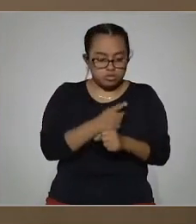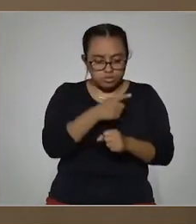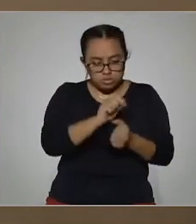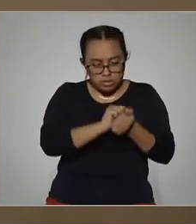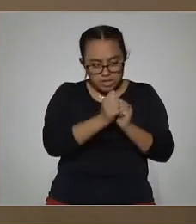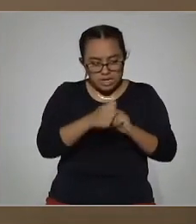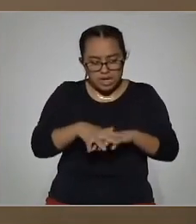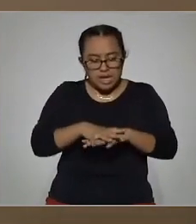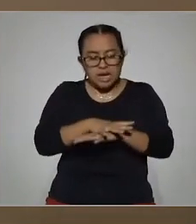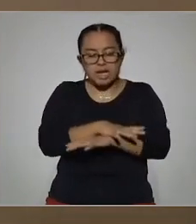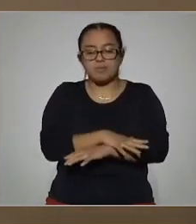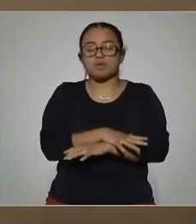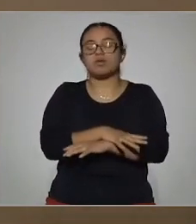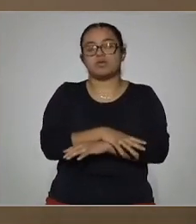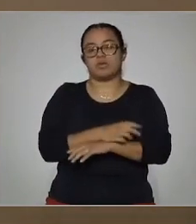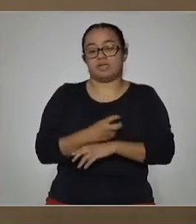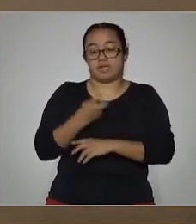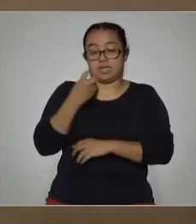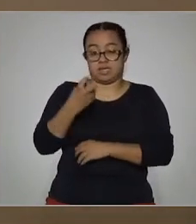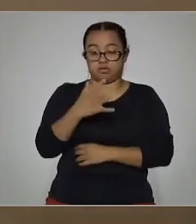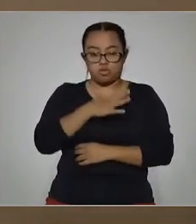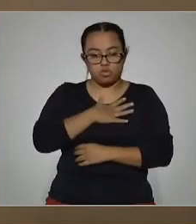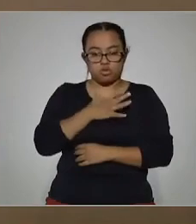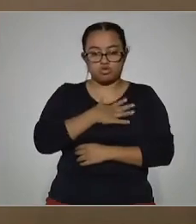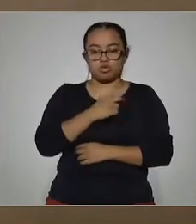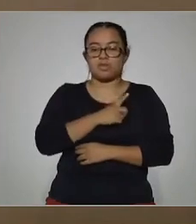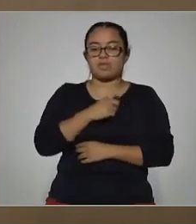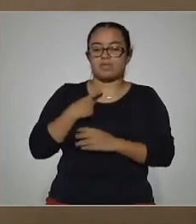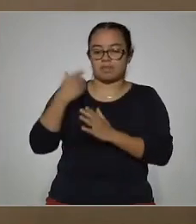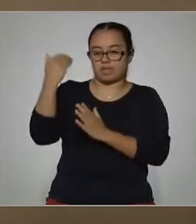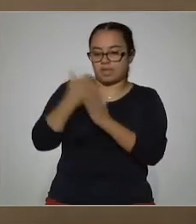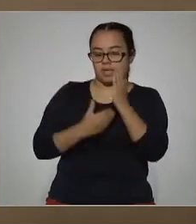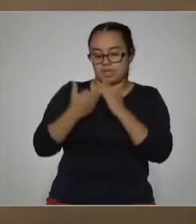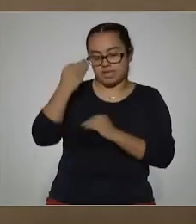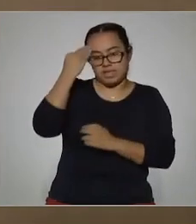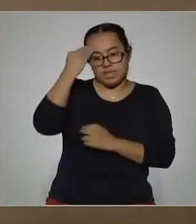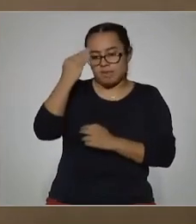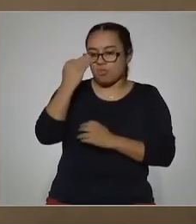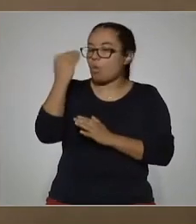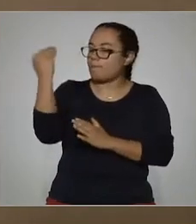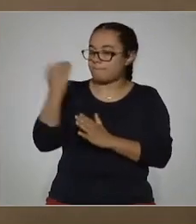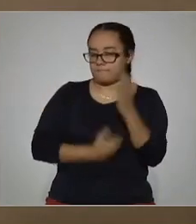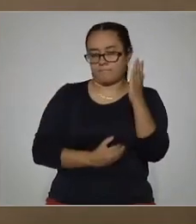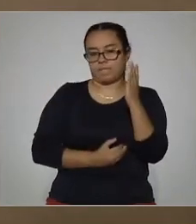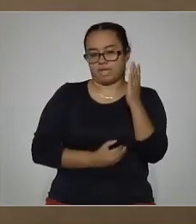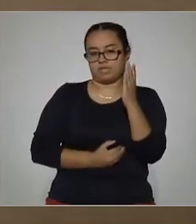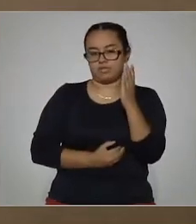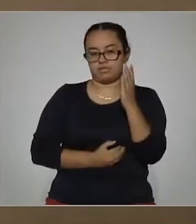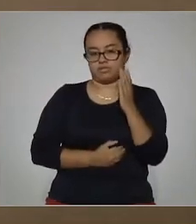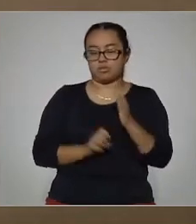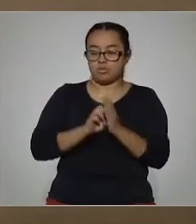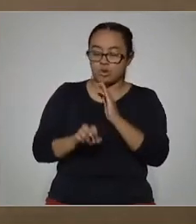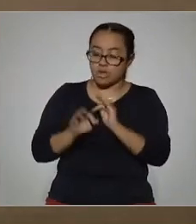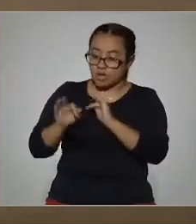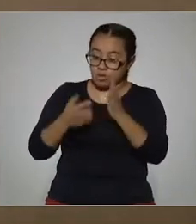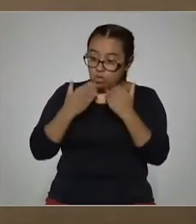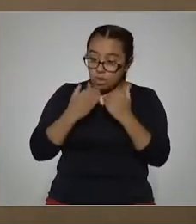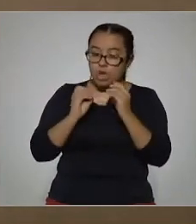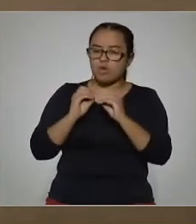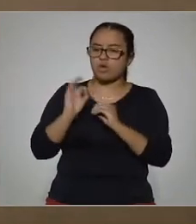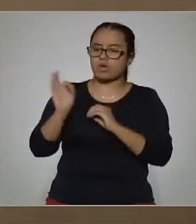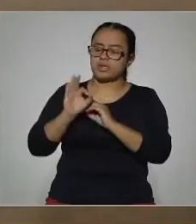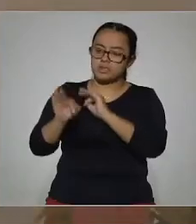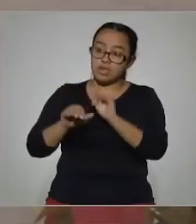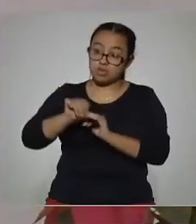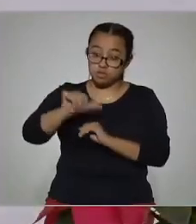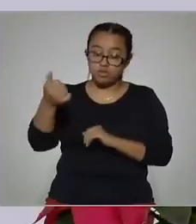clínico específicamente, es que el proceso de la tos disminuya comparativamente con un paciente que no tiene tratamiento o tiene tratamiento